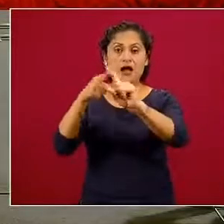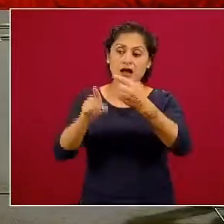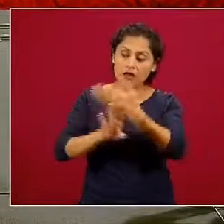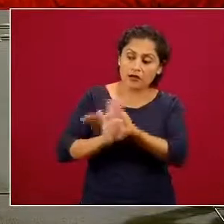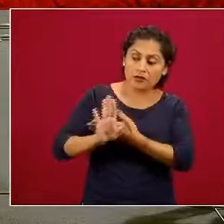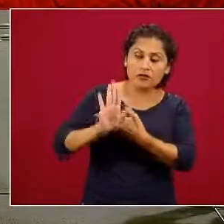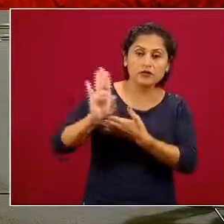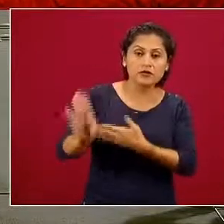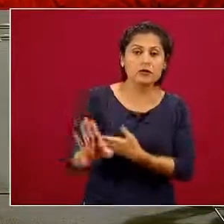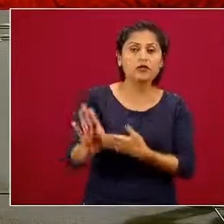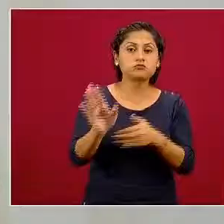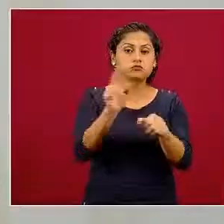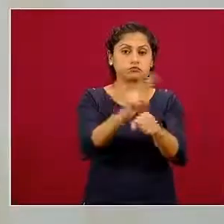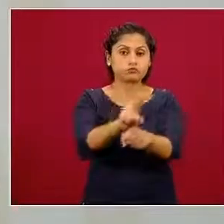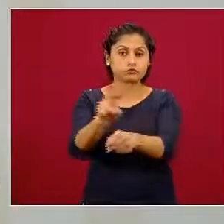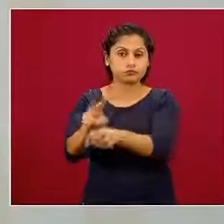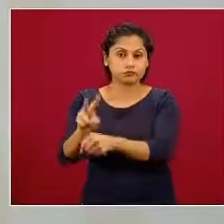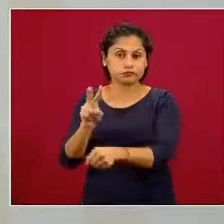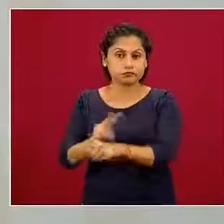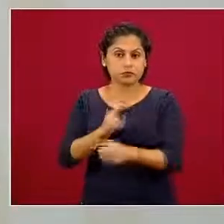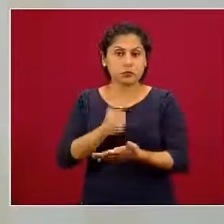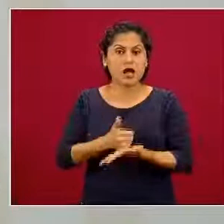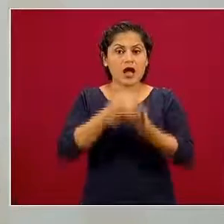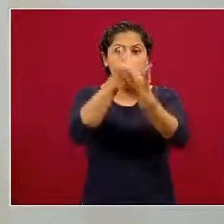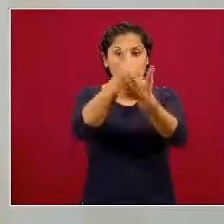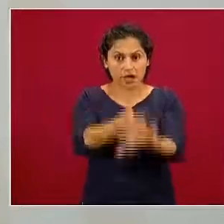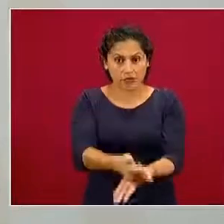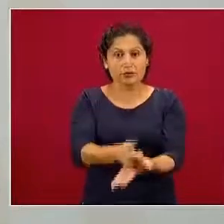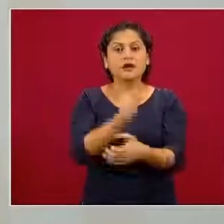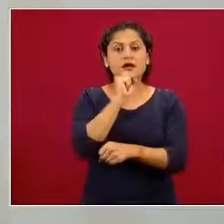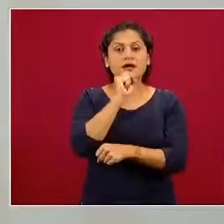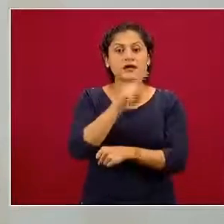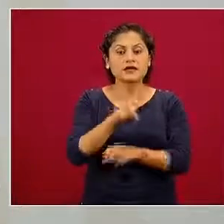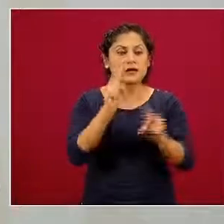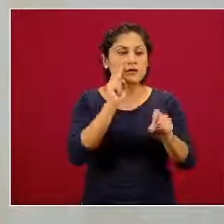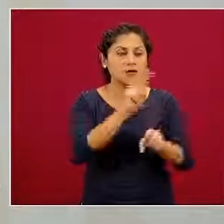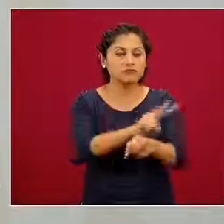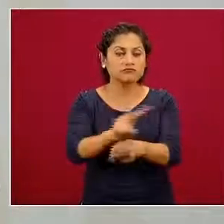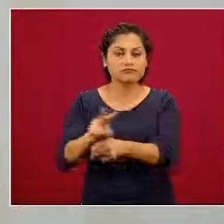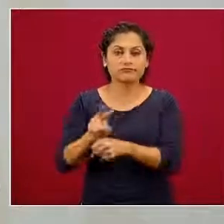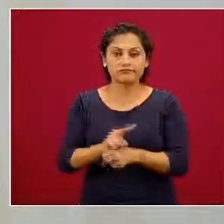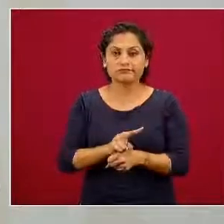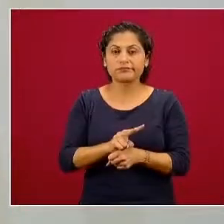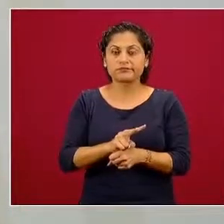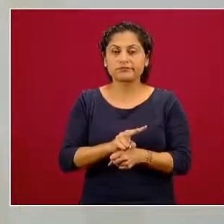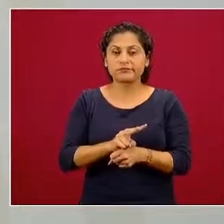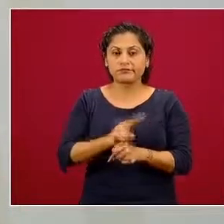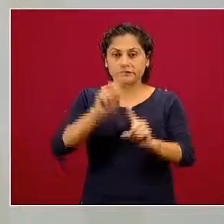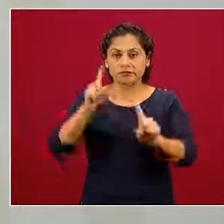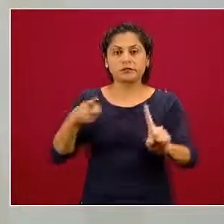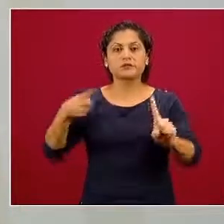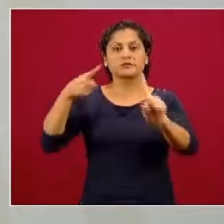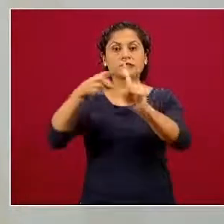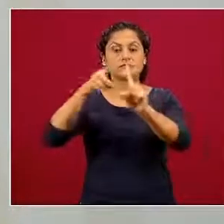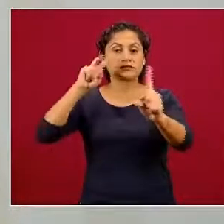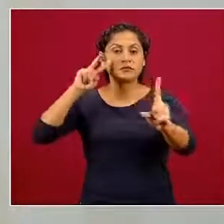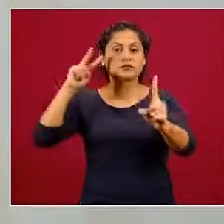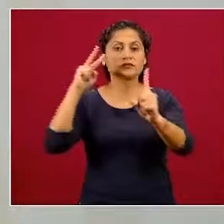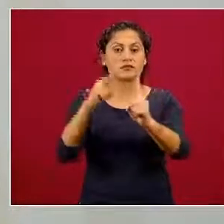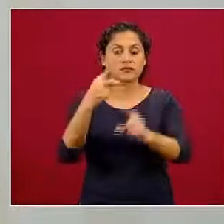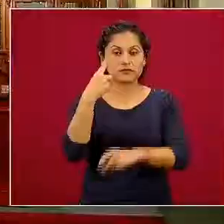monitorización, intervención y seguimiento con un enfoque de atención primaria de la salud.